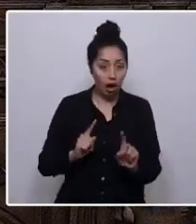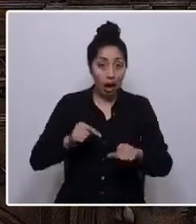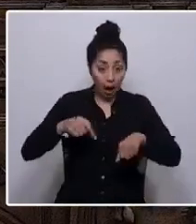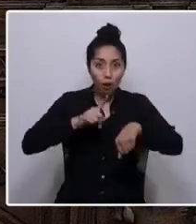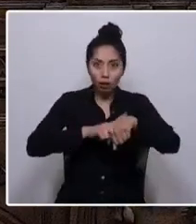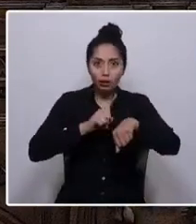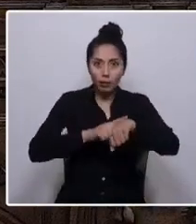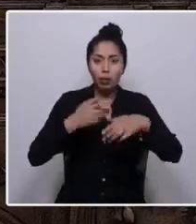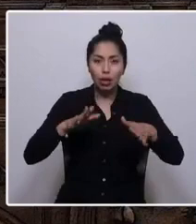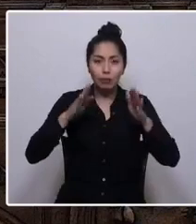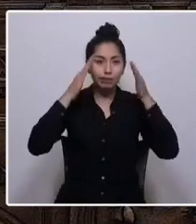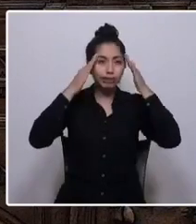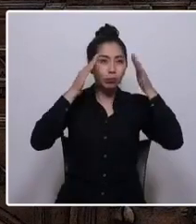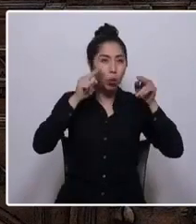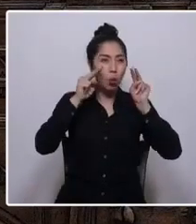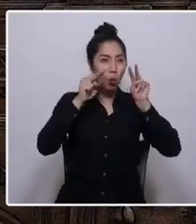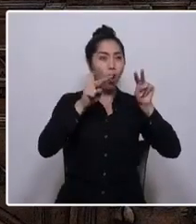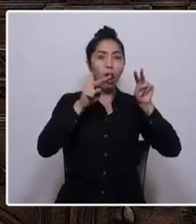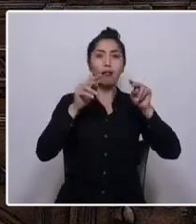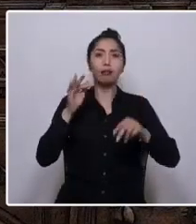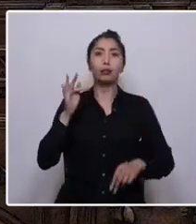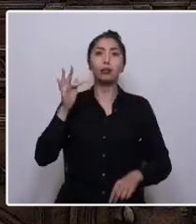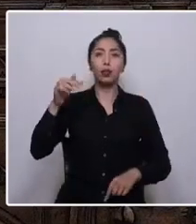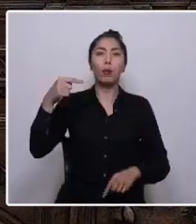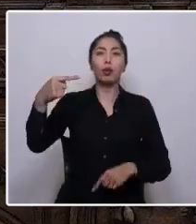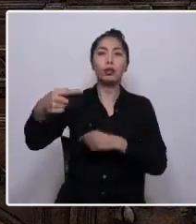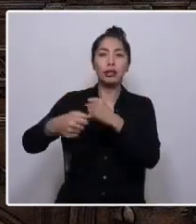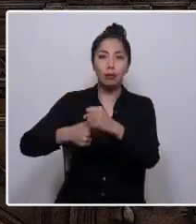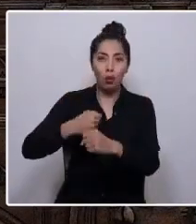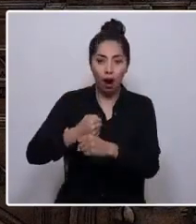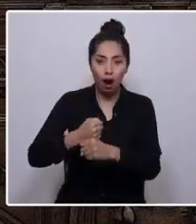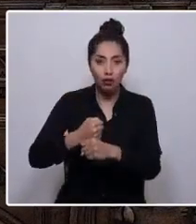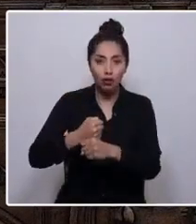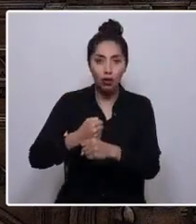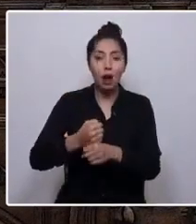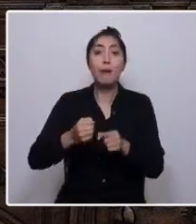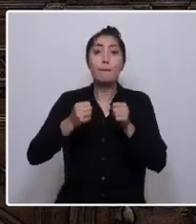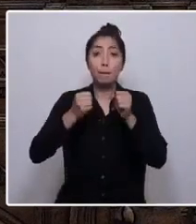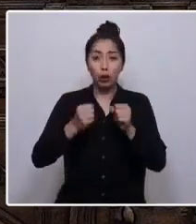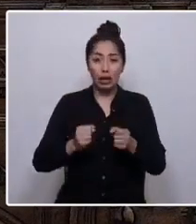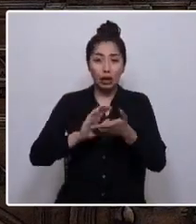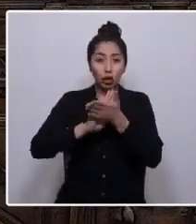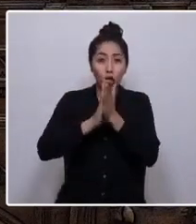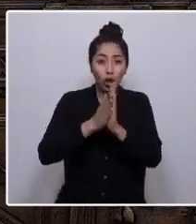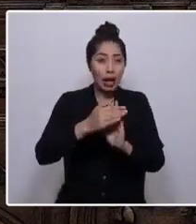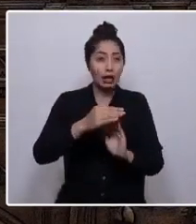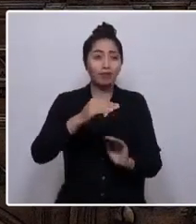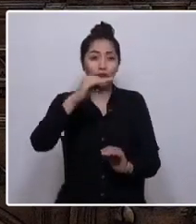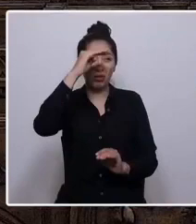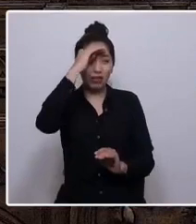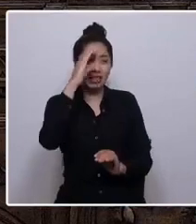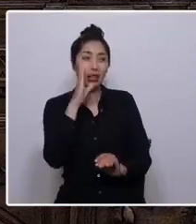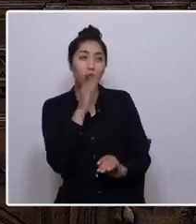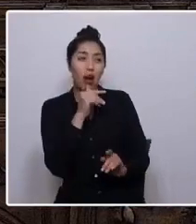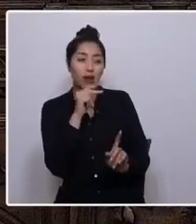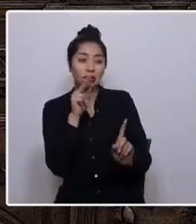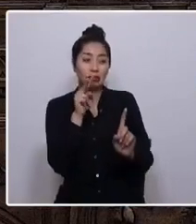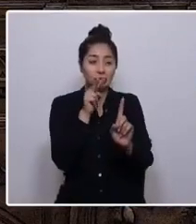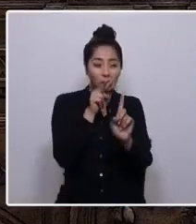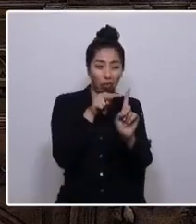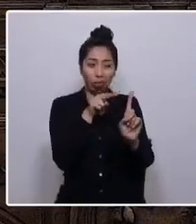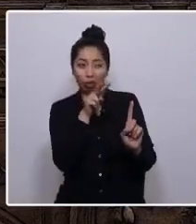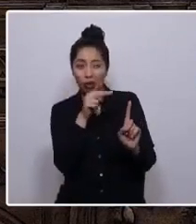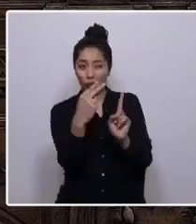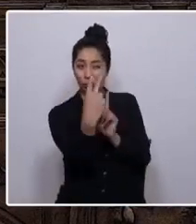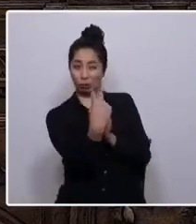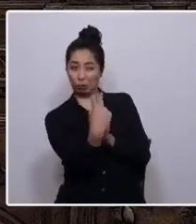fijar la vista en las próximas décadas y ser capaces de superar las desconfianzas y los prejuicios. Es